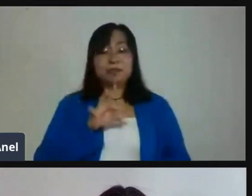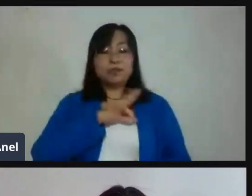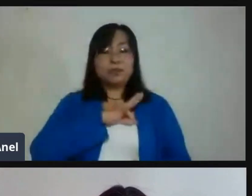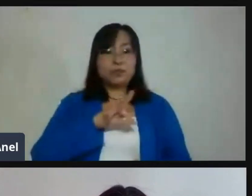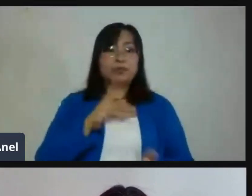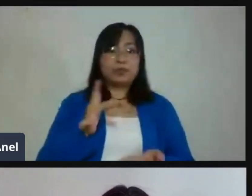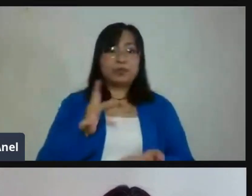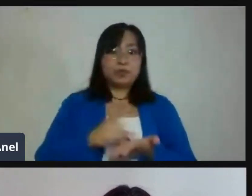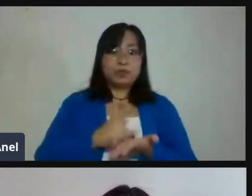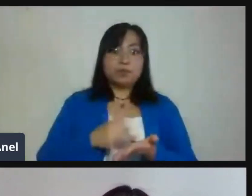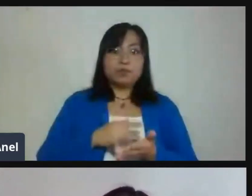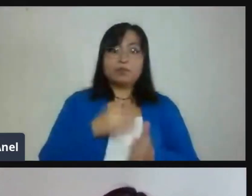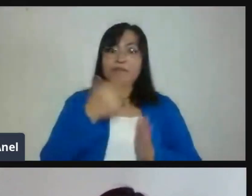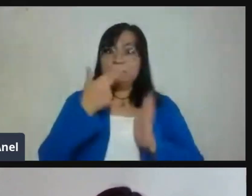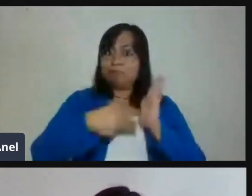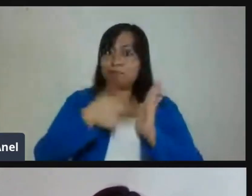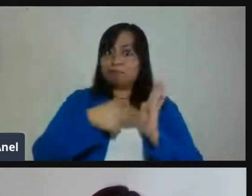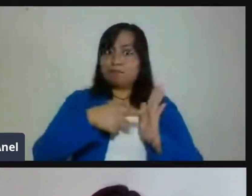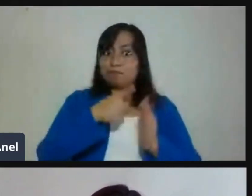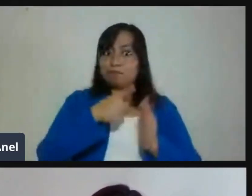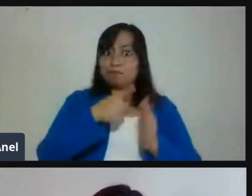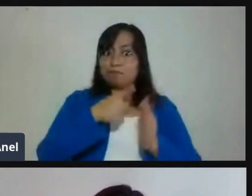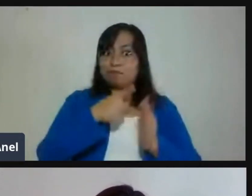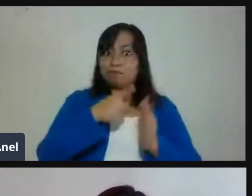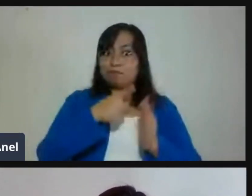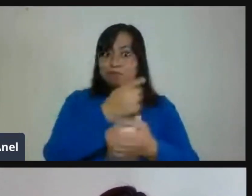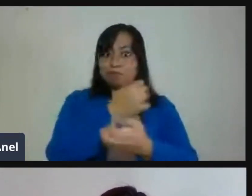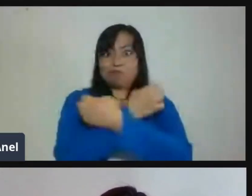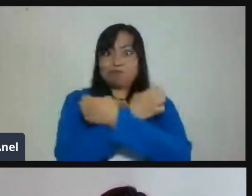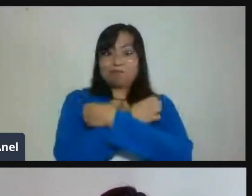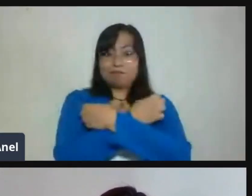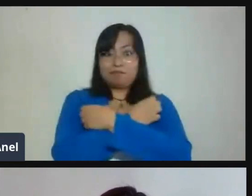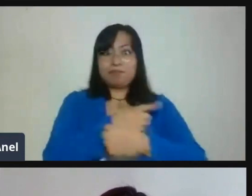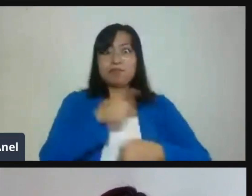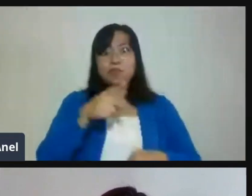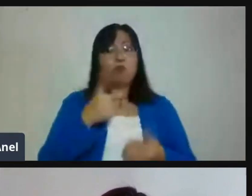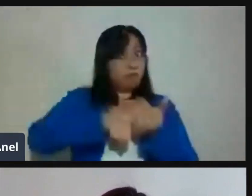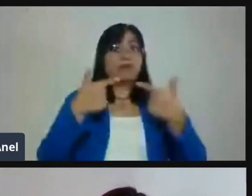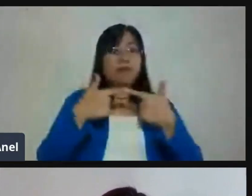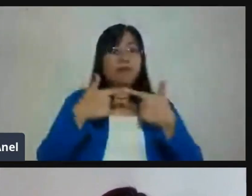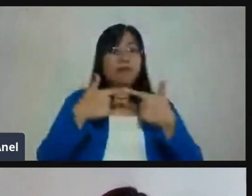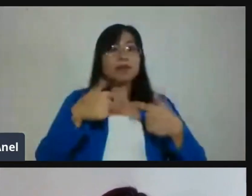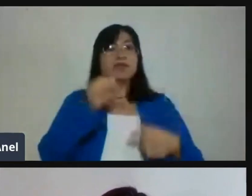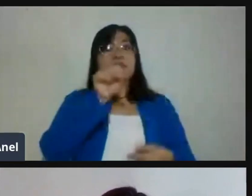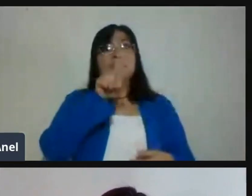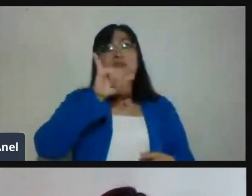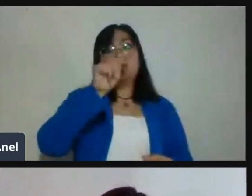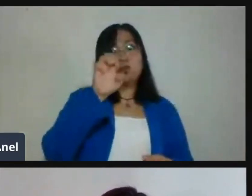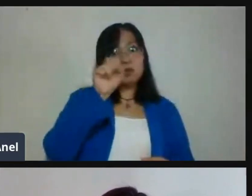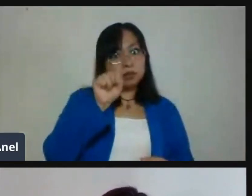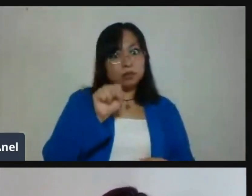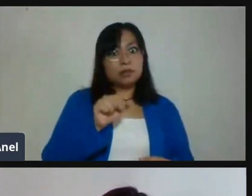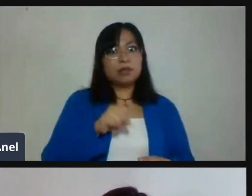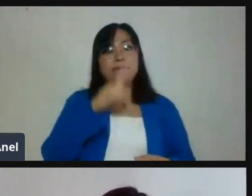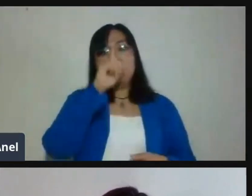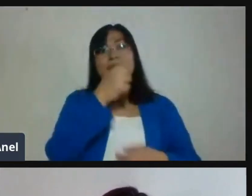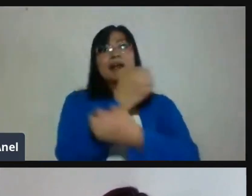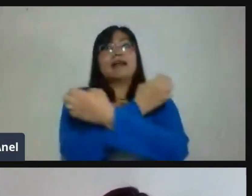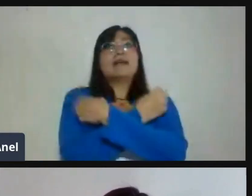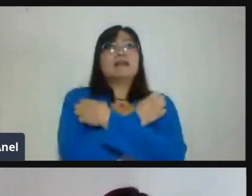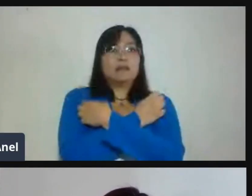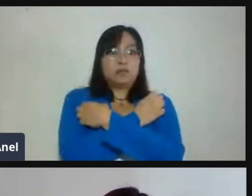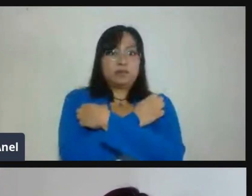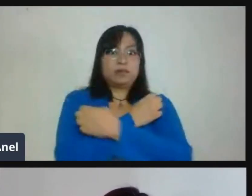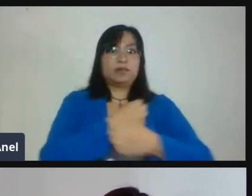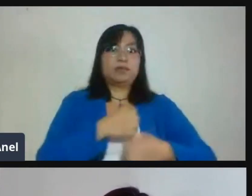todas contenidas dentro de la G Suite, que es un grupo de aplicaciones para la educación. Entonces, si ustedes quieren manejar